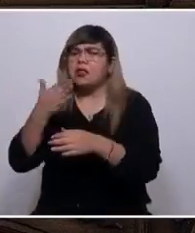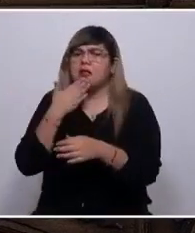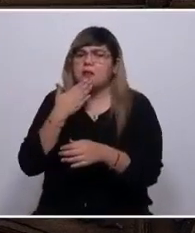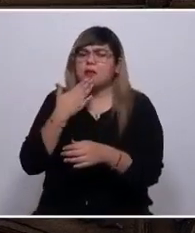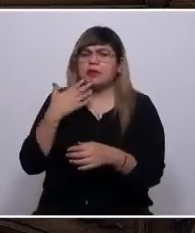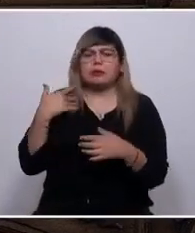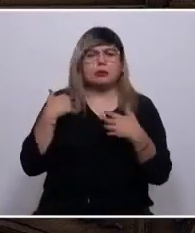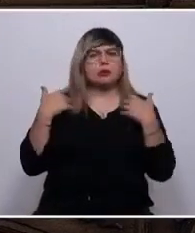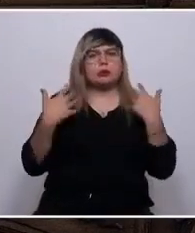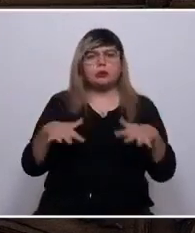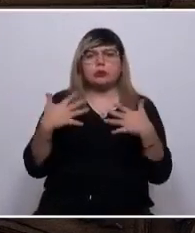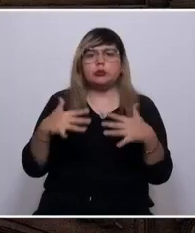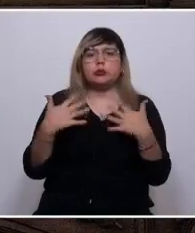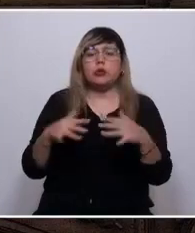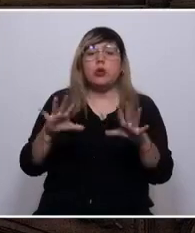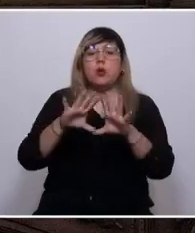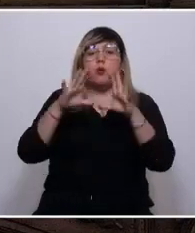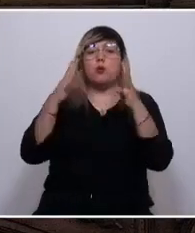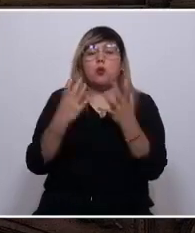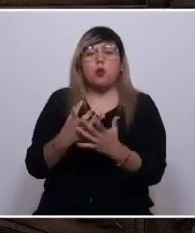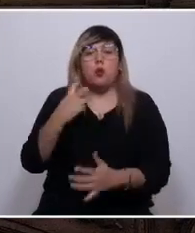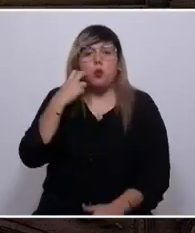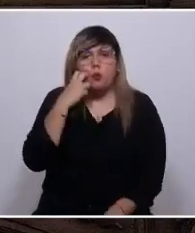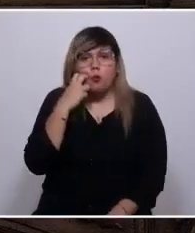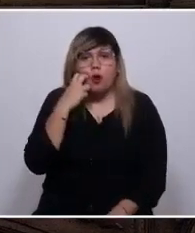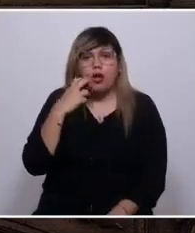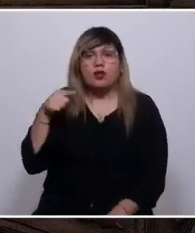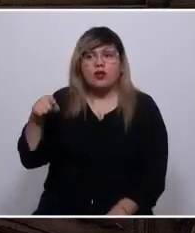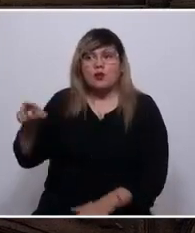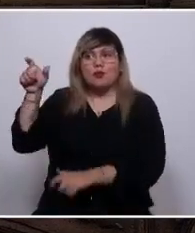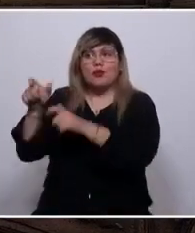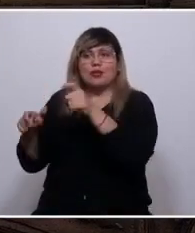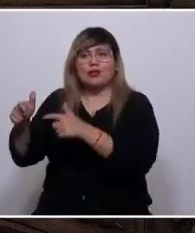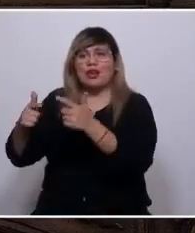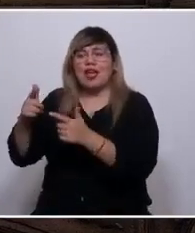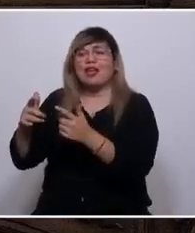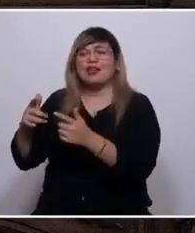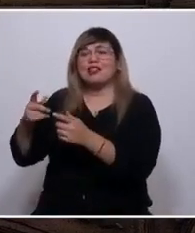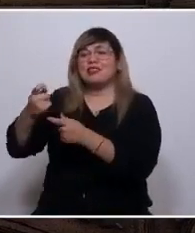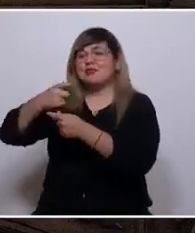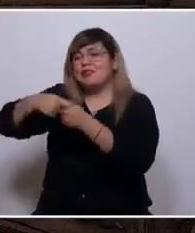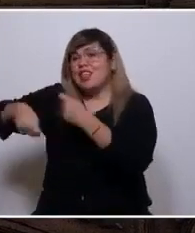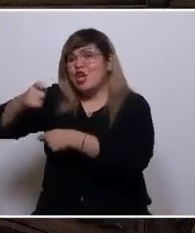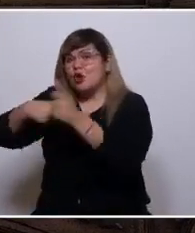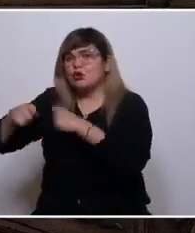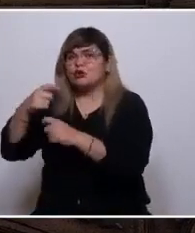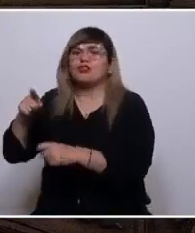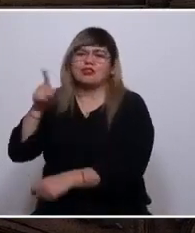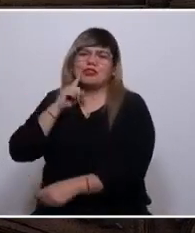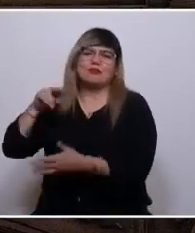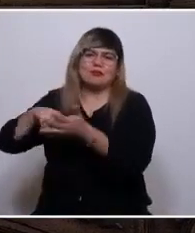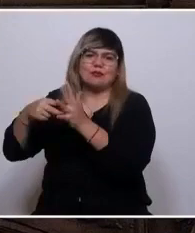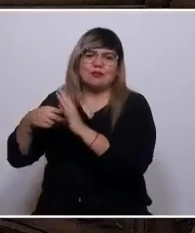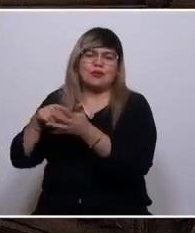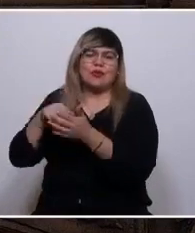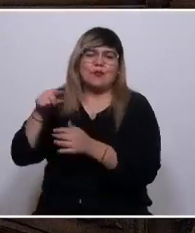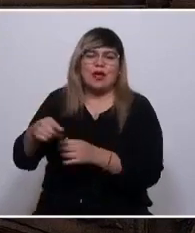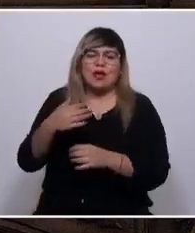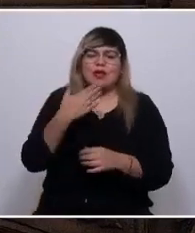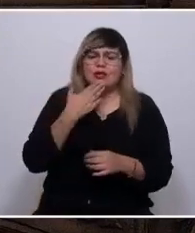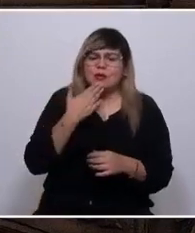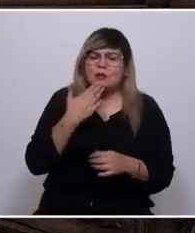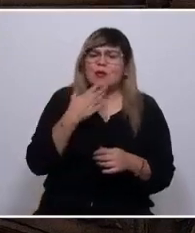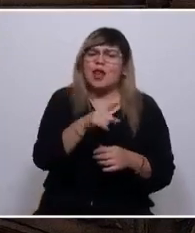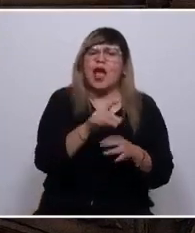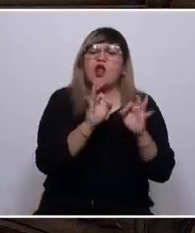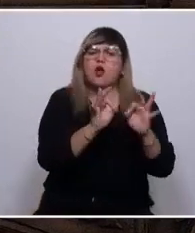locura. En el mundo de los seres vivos los parásitos tienen ese patrón de comportamiento. Y todo esto es de una cultura colonialista, depredadora que ha normalizado